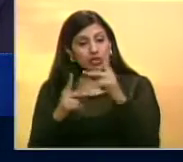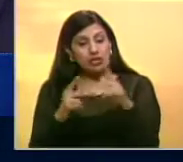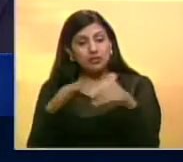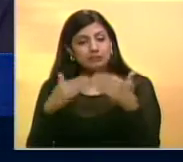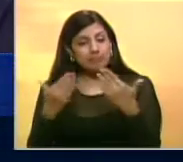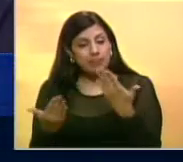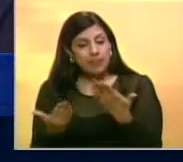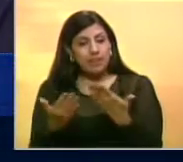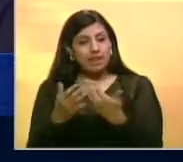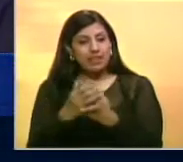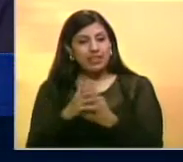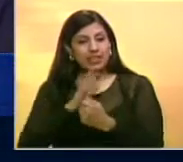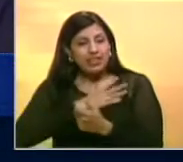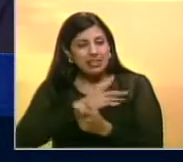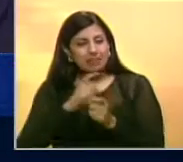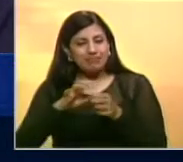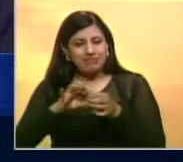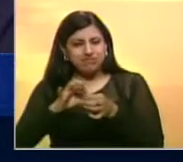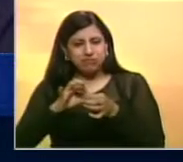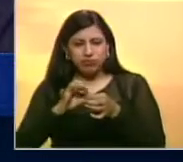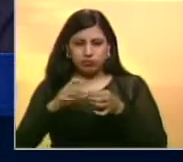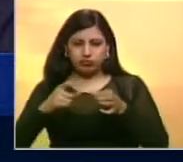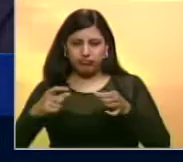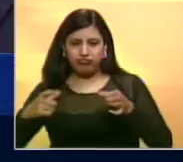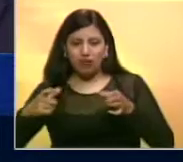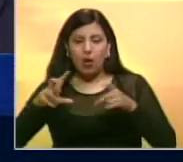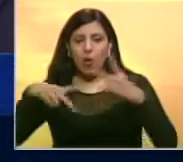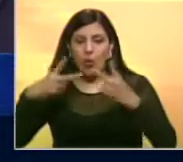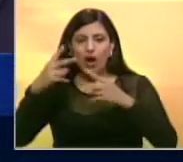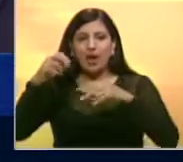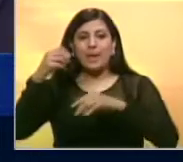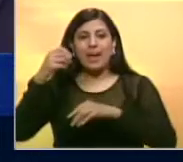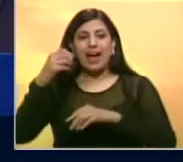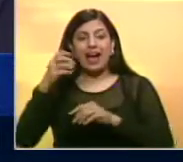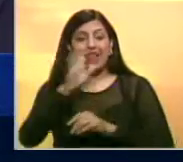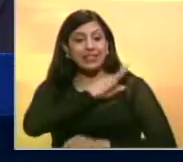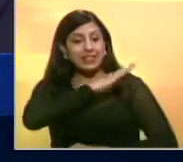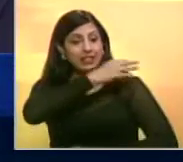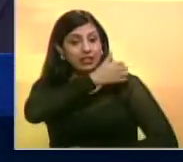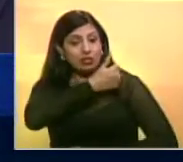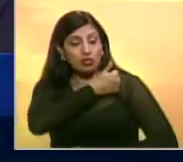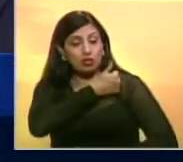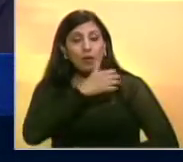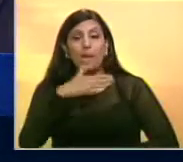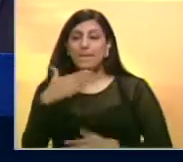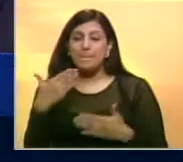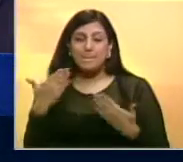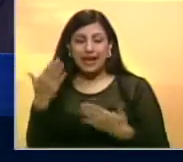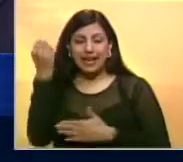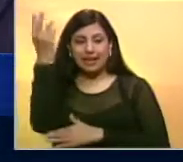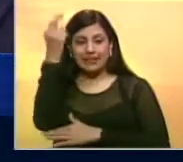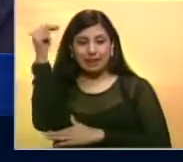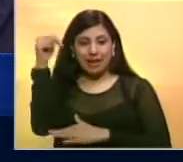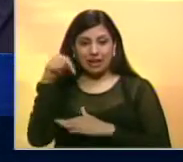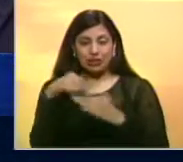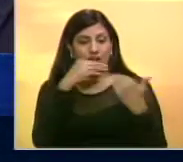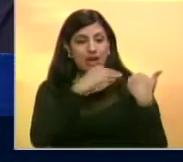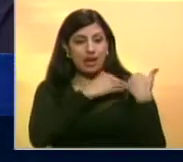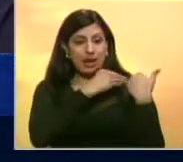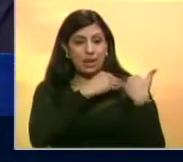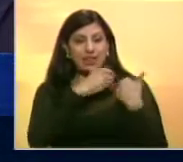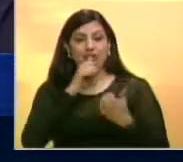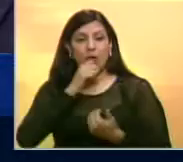que desencadenará la juramentación de una nueva Junta Directiva para la Asamblea que encabezará